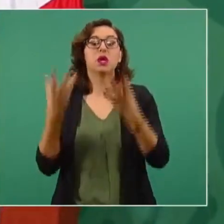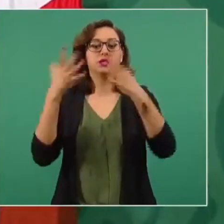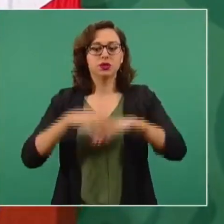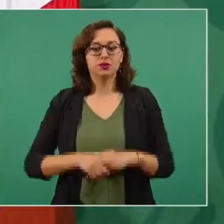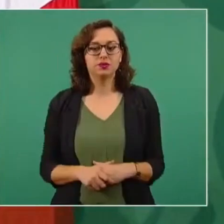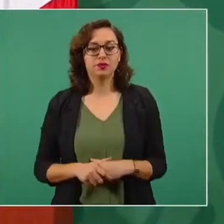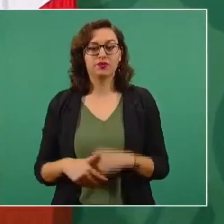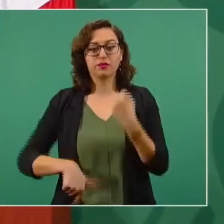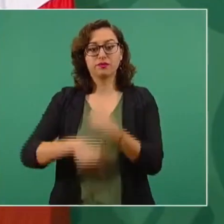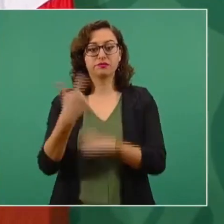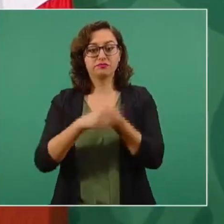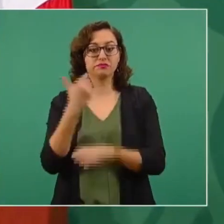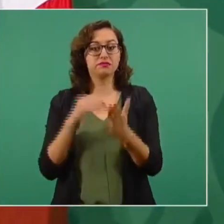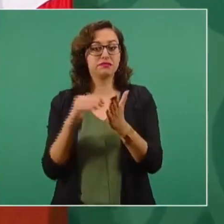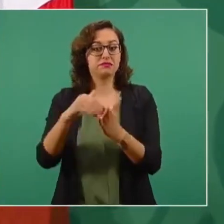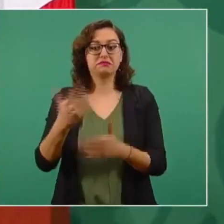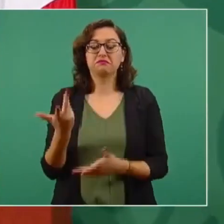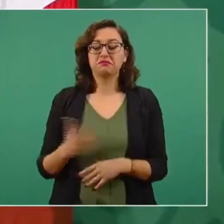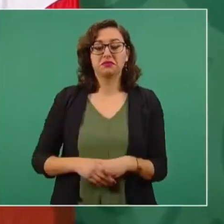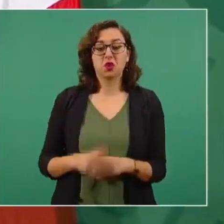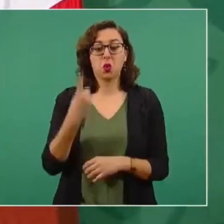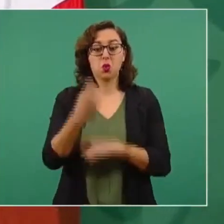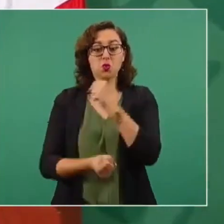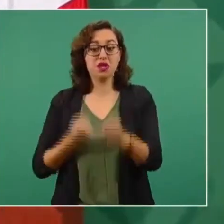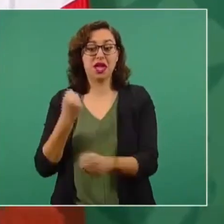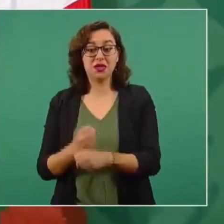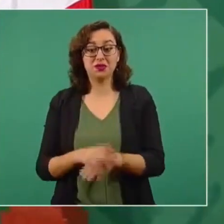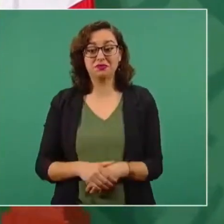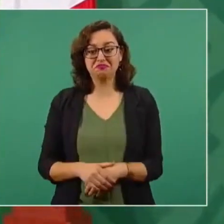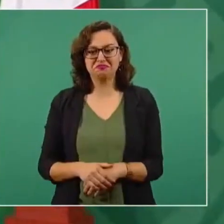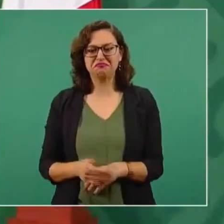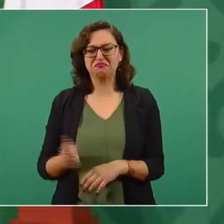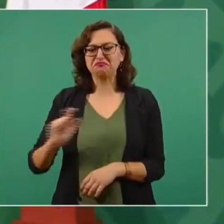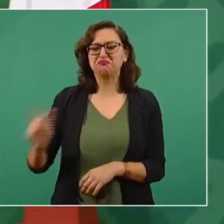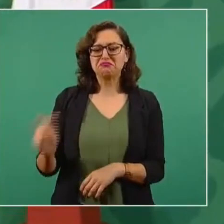12 millones para un negocio de dos mil millones.